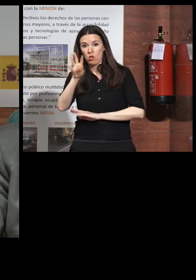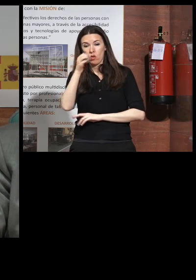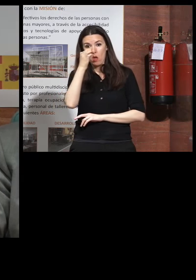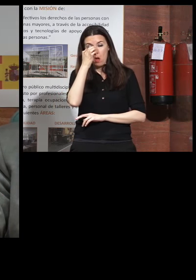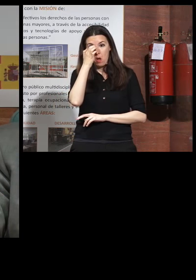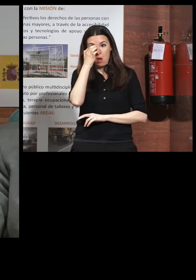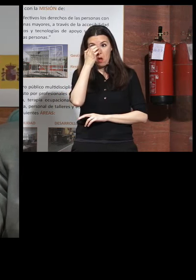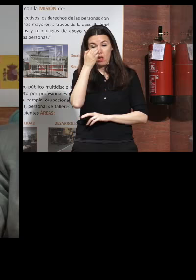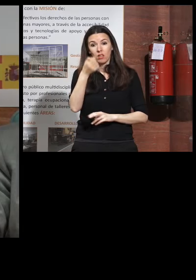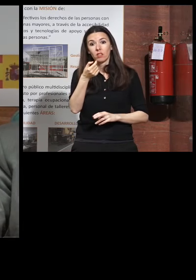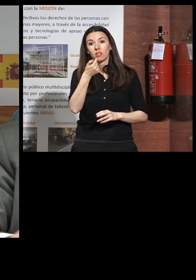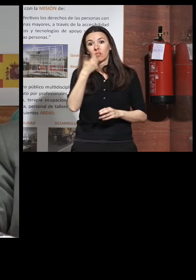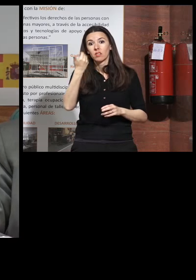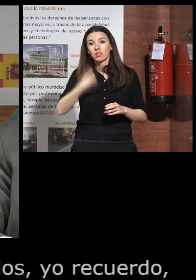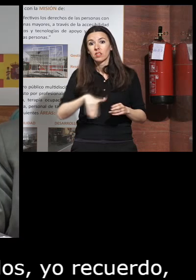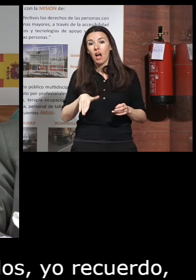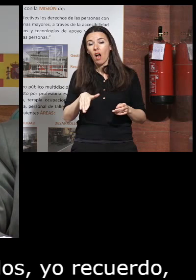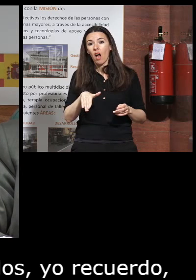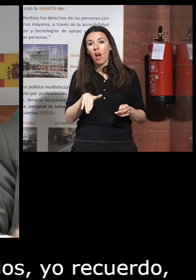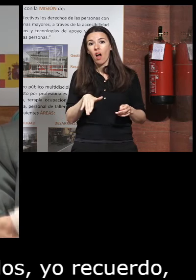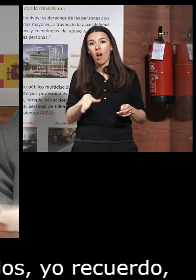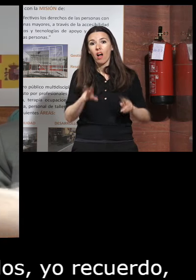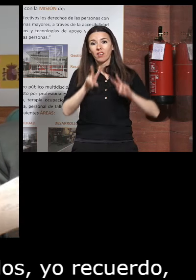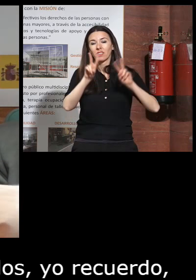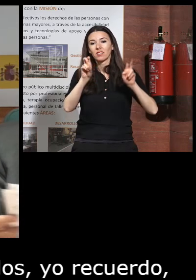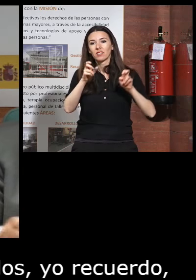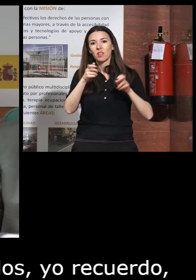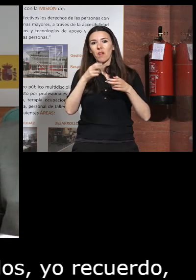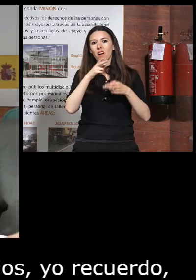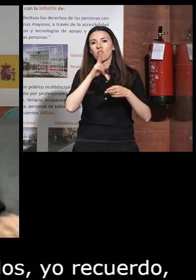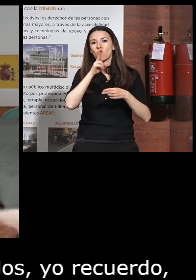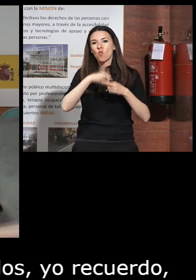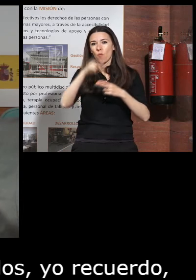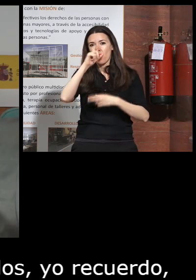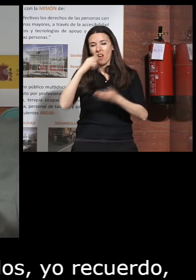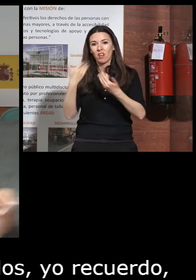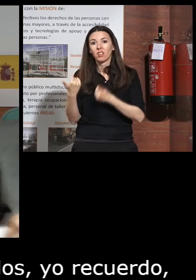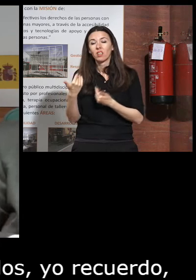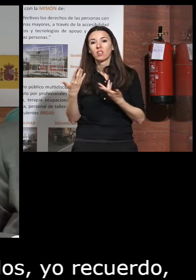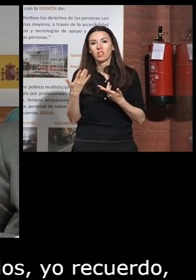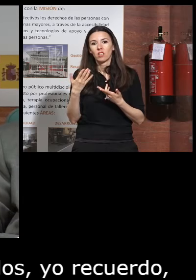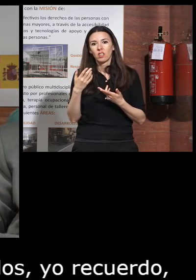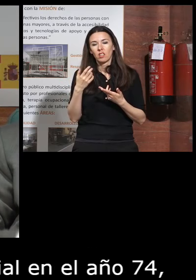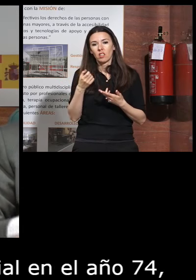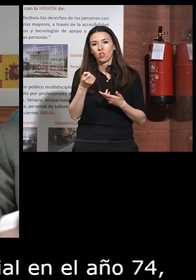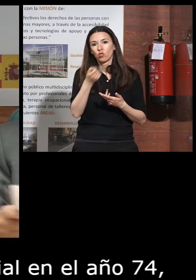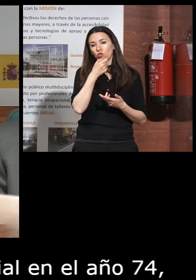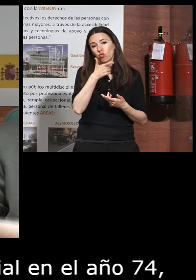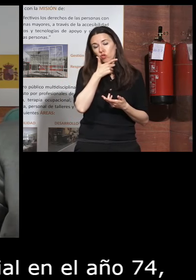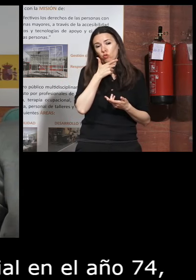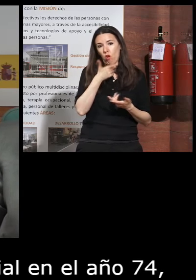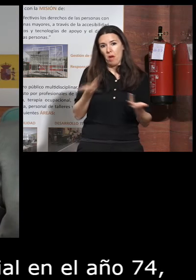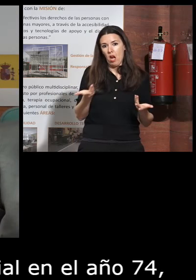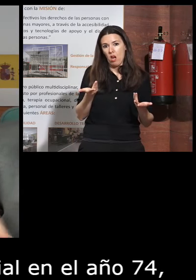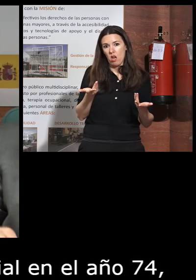se estaba superando la concepción la concepción que se llamaban subnormales a